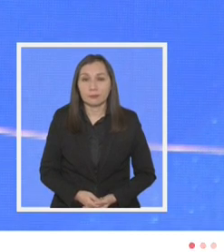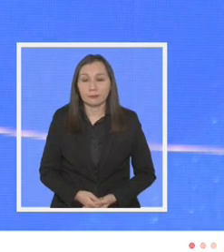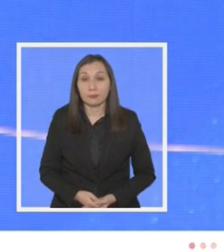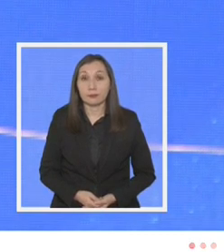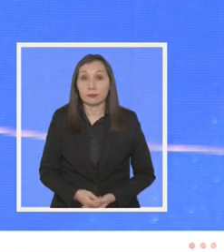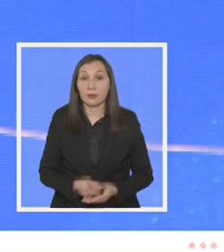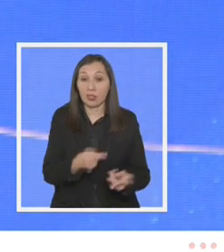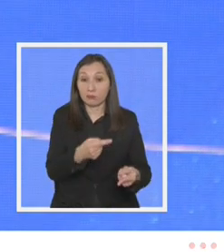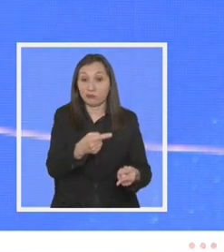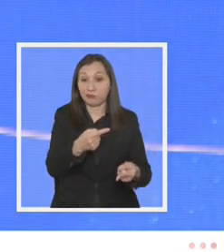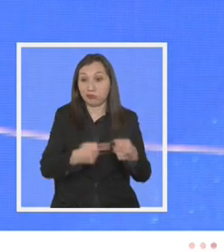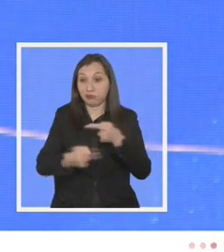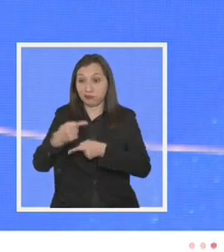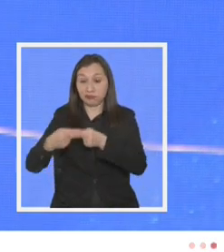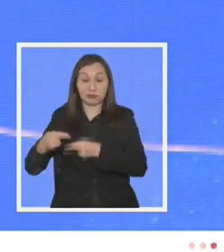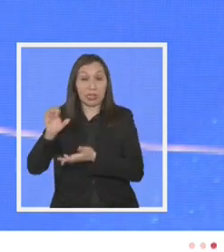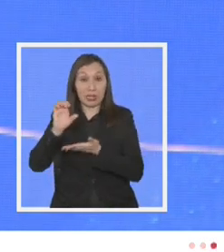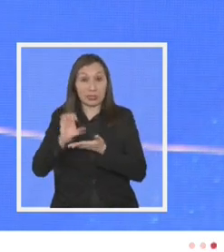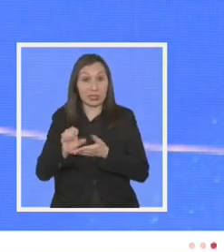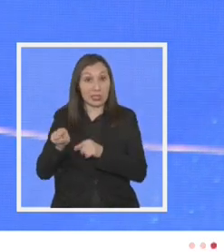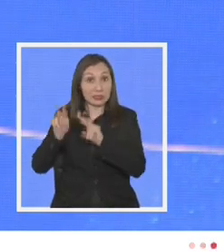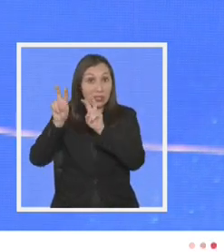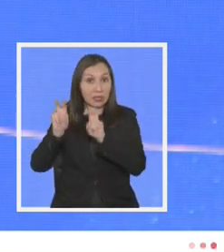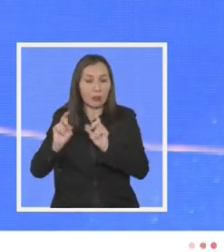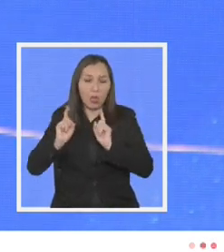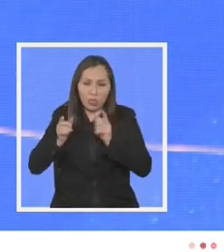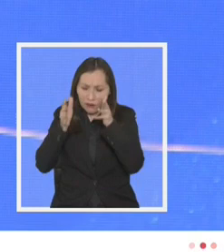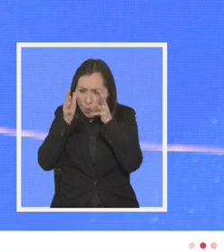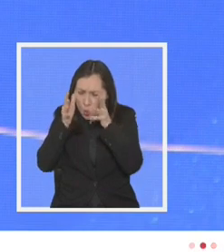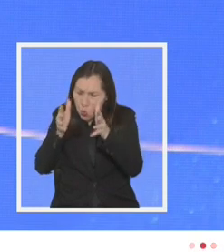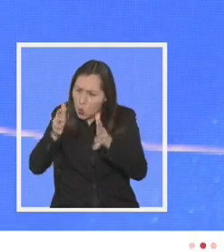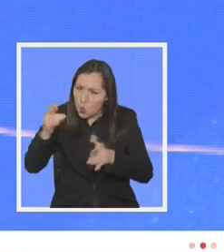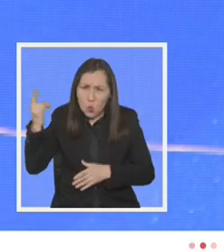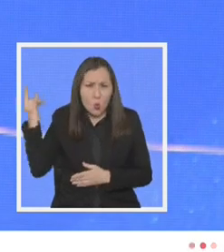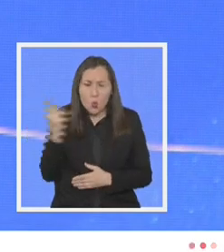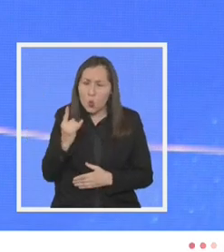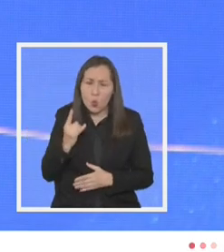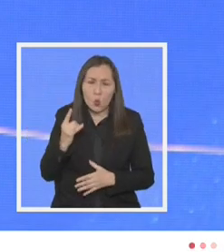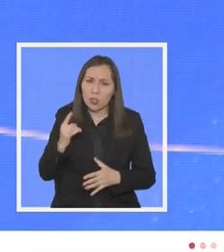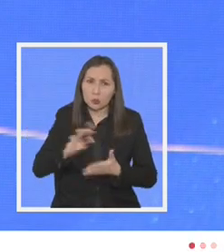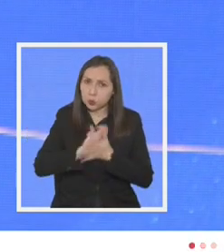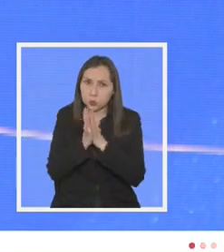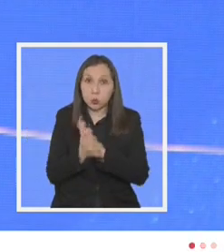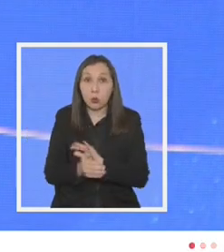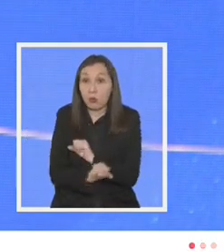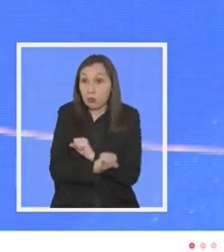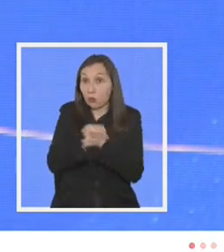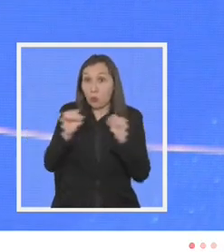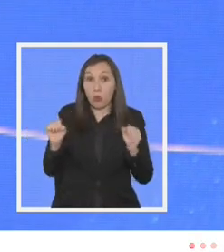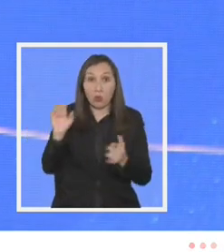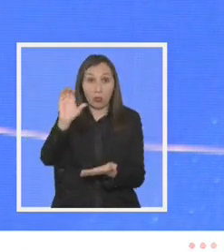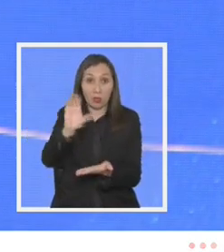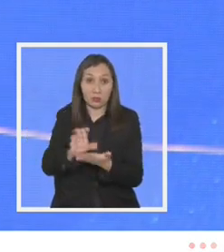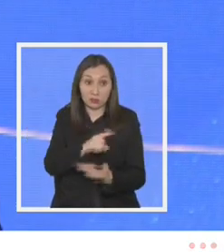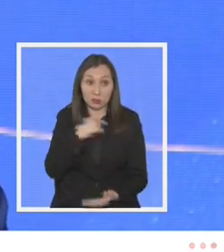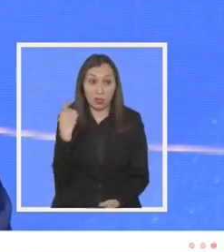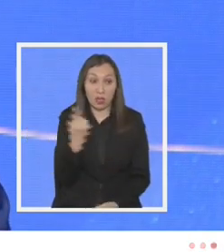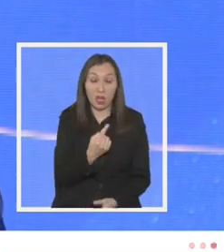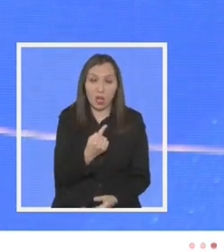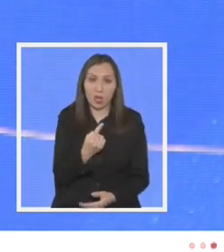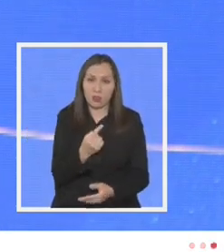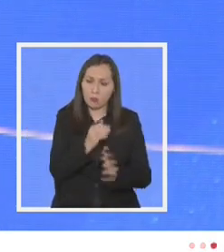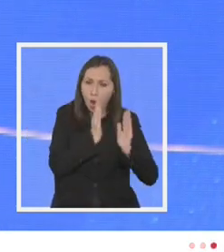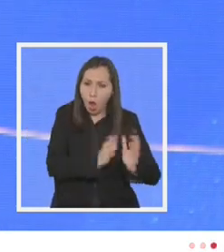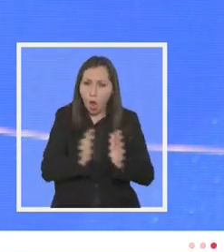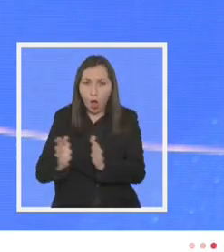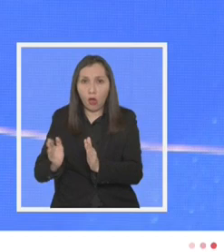el retroceso del estado en esta materia tenemos que abordarlo con urgencia extrema si no somos capaces como estado de poner